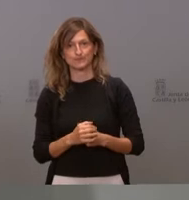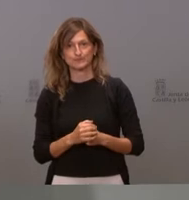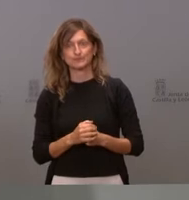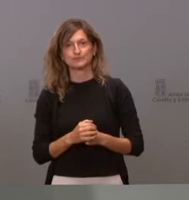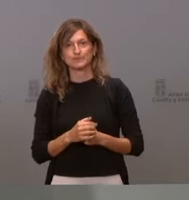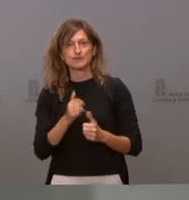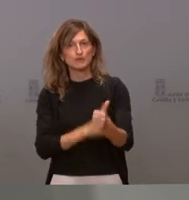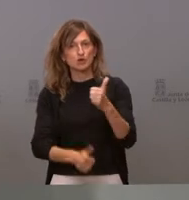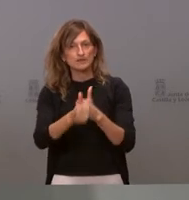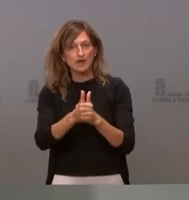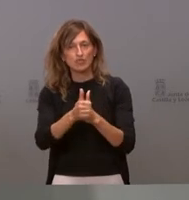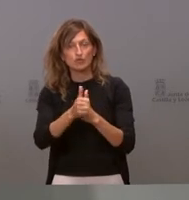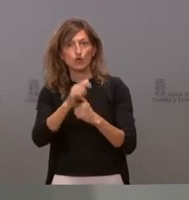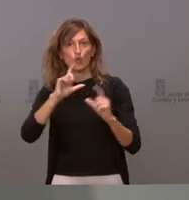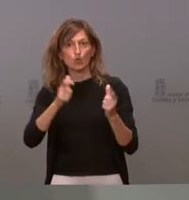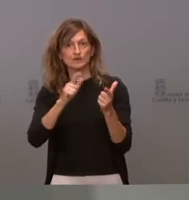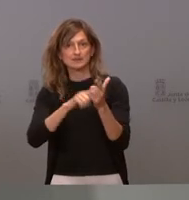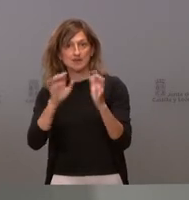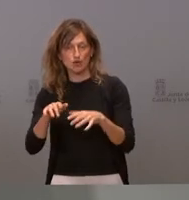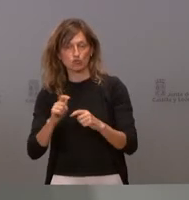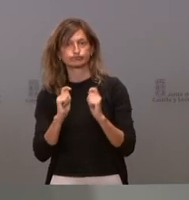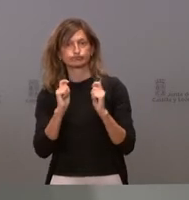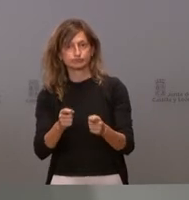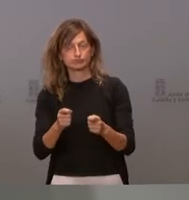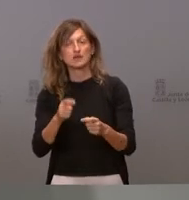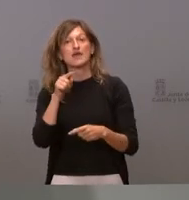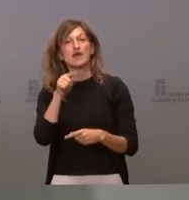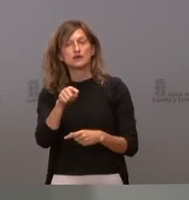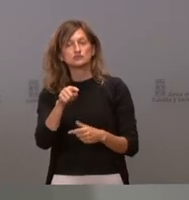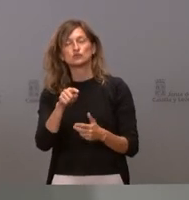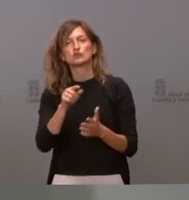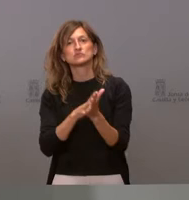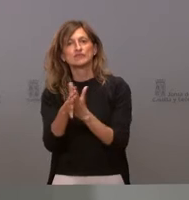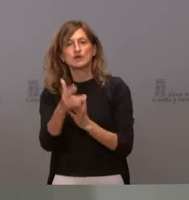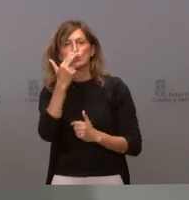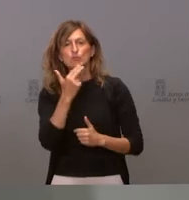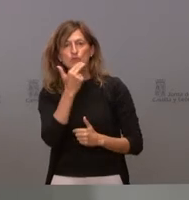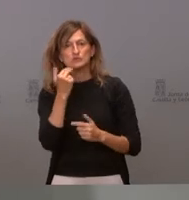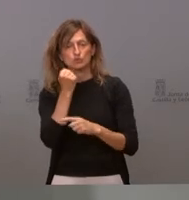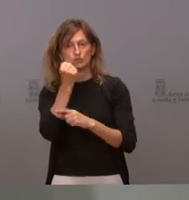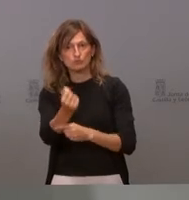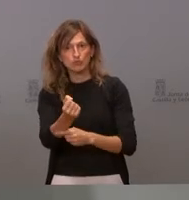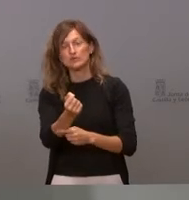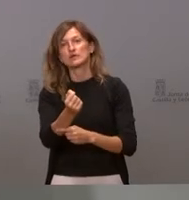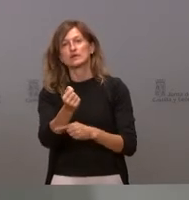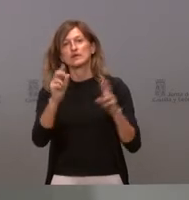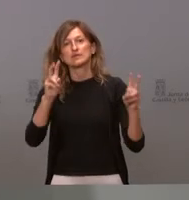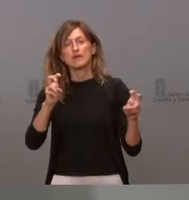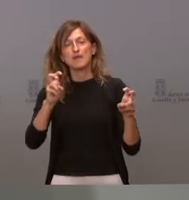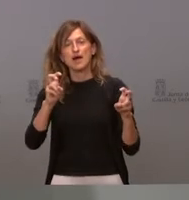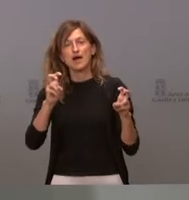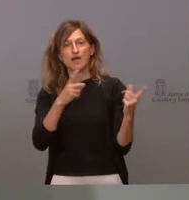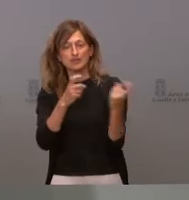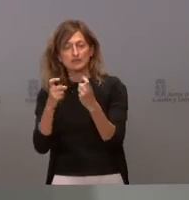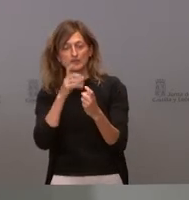prioritario, declarado así por la Junta de Cación, lo que conlleva el compromiso de apoyar y establecer los mecanismos necesarios para